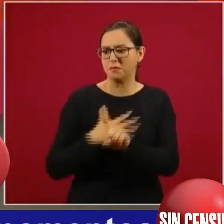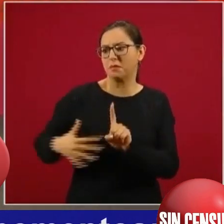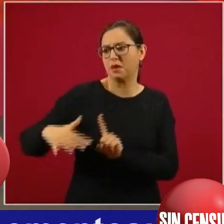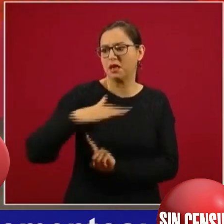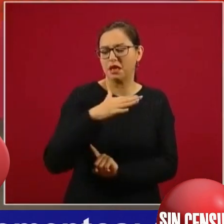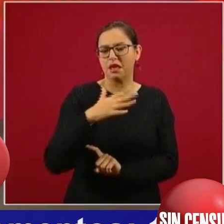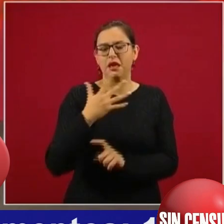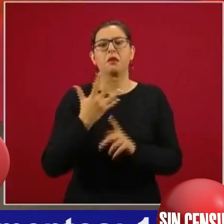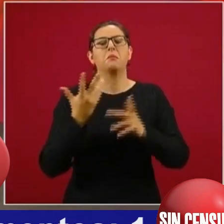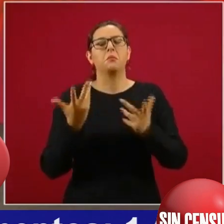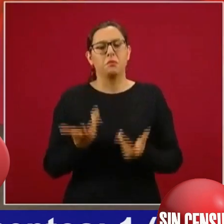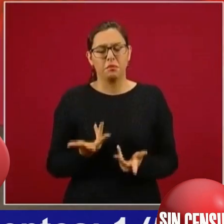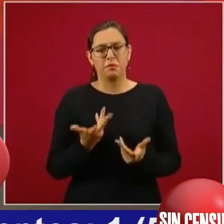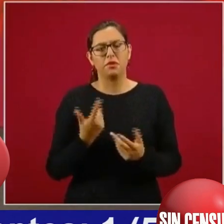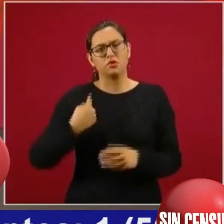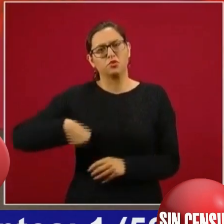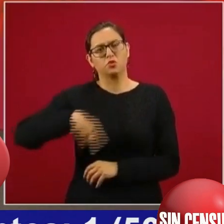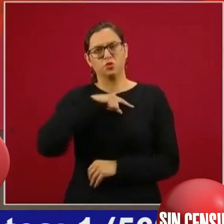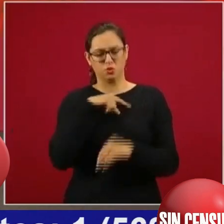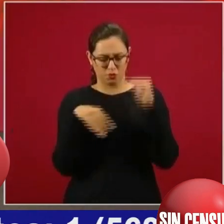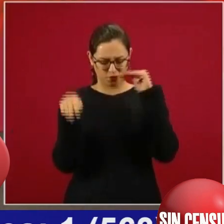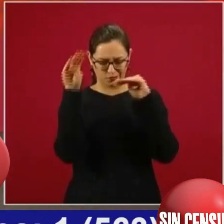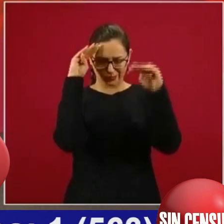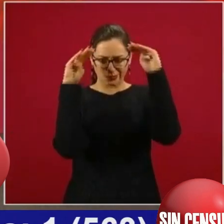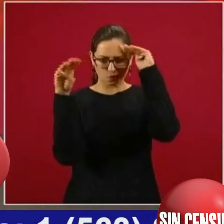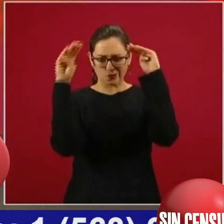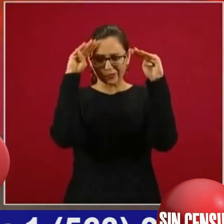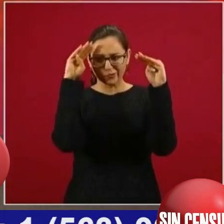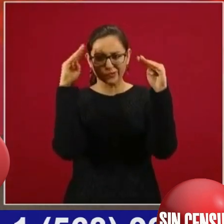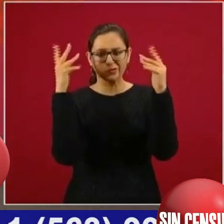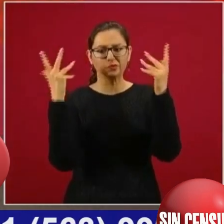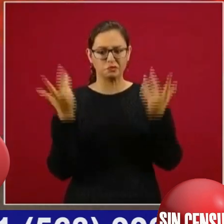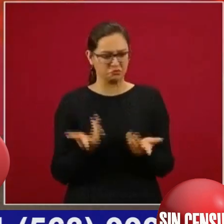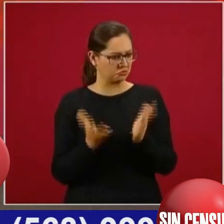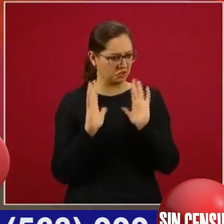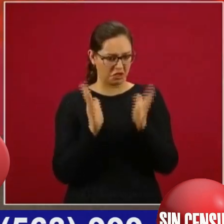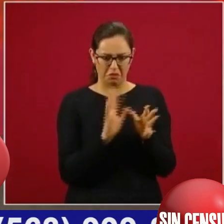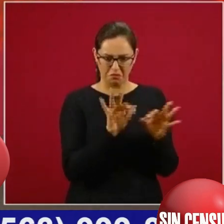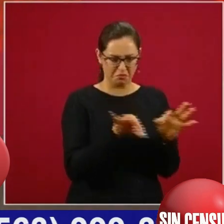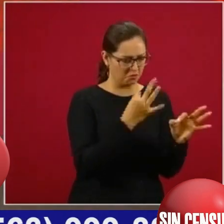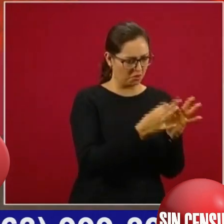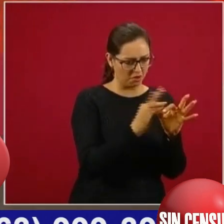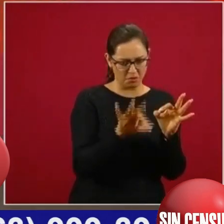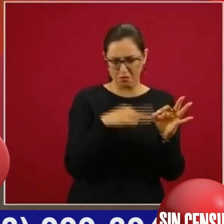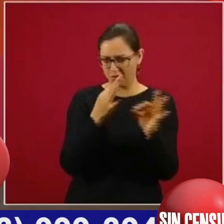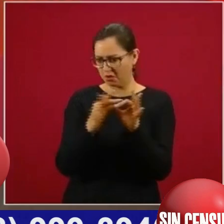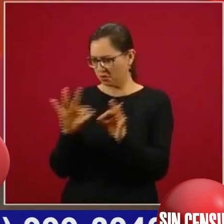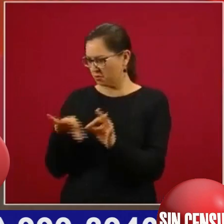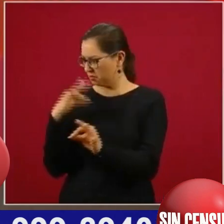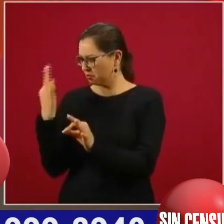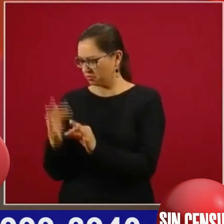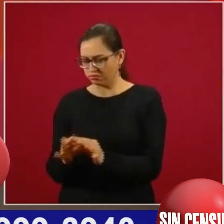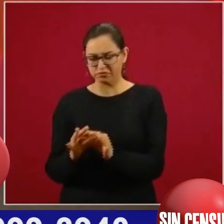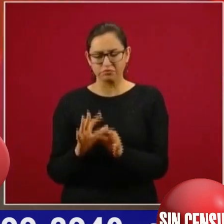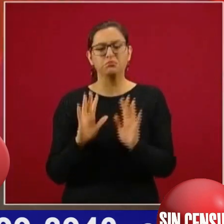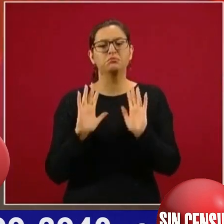consideramos que está todo resuelto, que ya